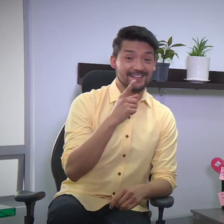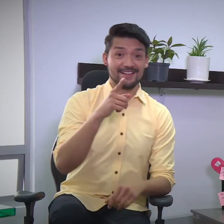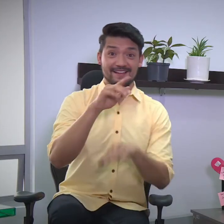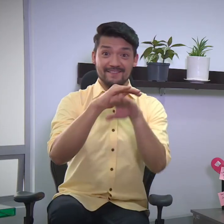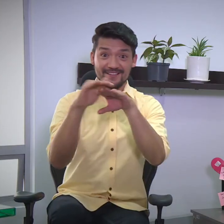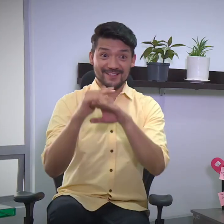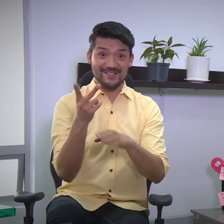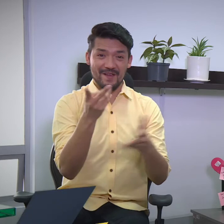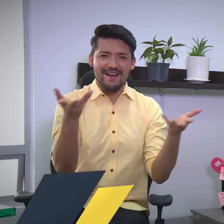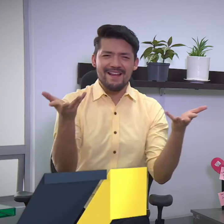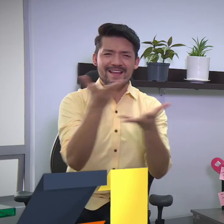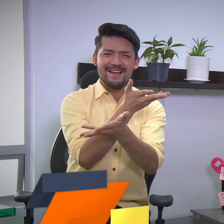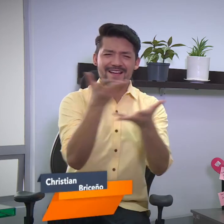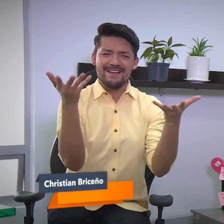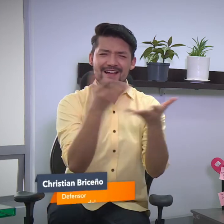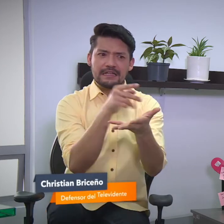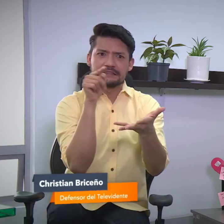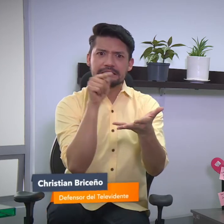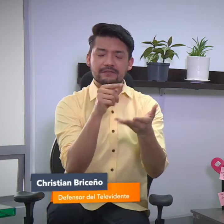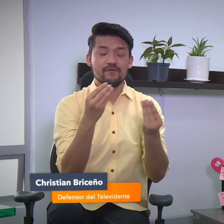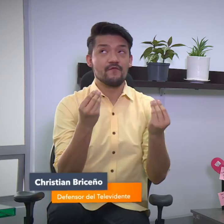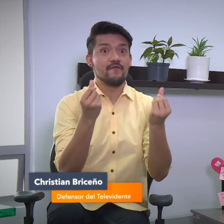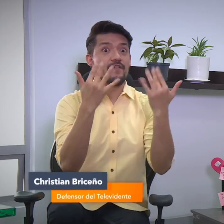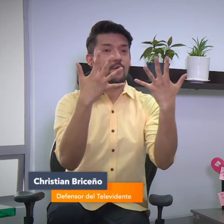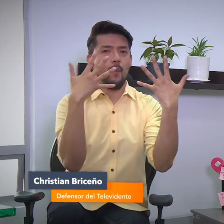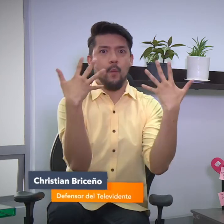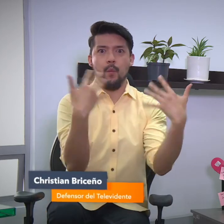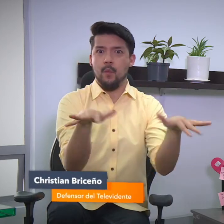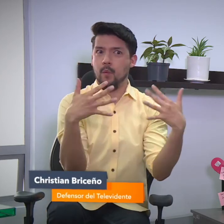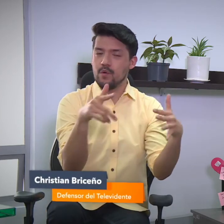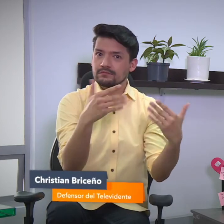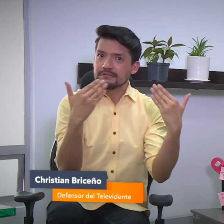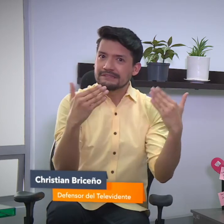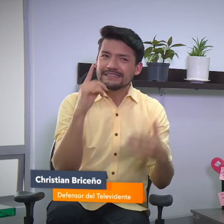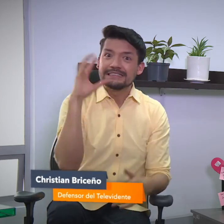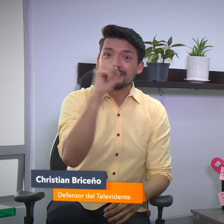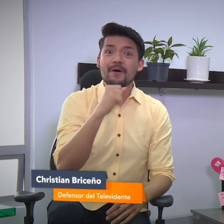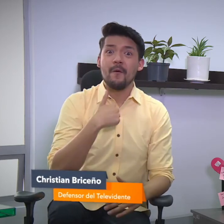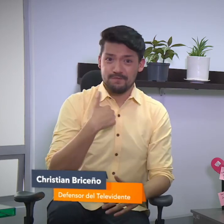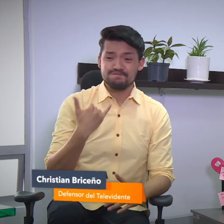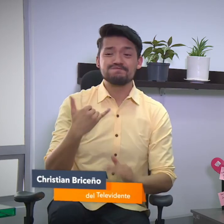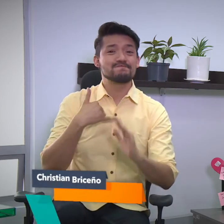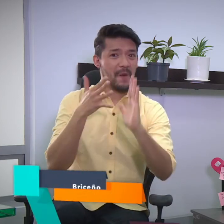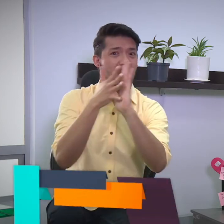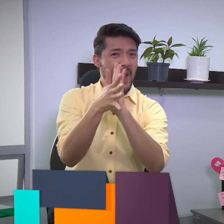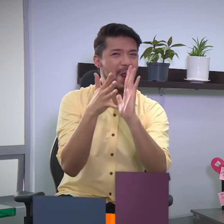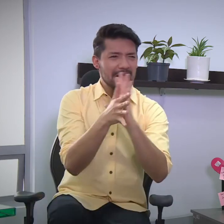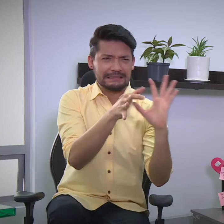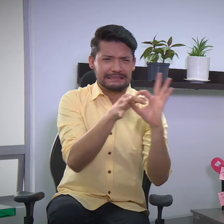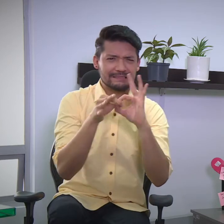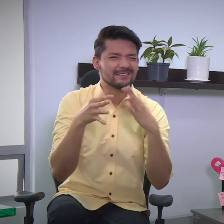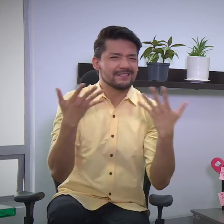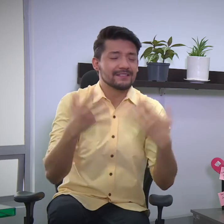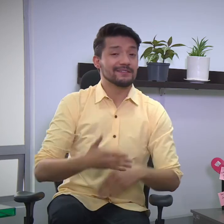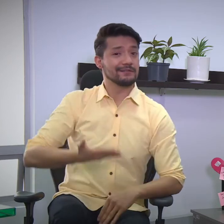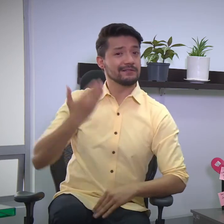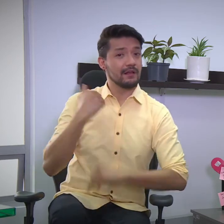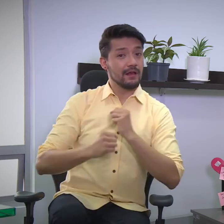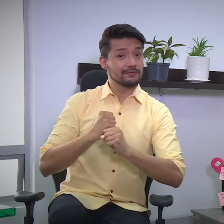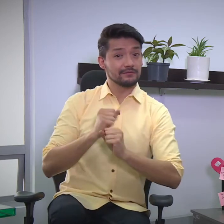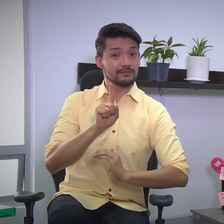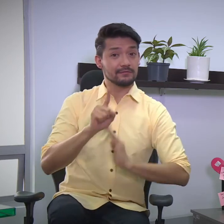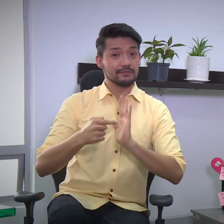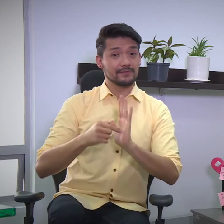Es de gran valor la charla que está teniendo hoy Karen con nuestros invitados, pero en este momento yo quiero comentarles que en los años